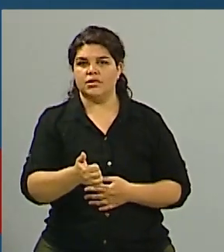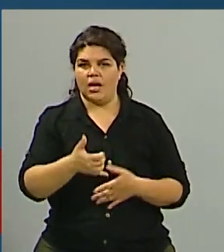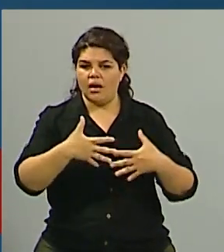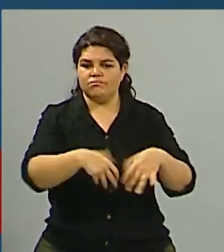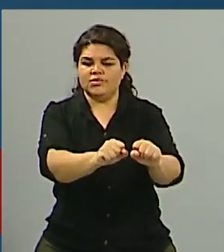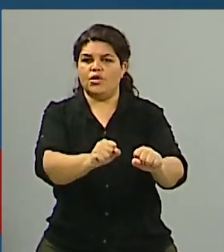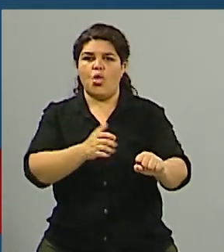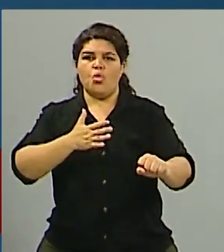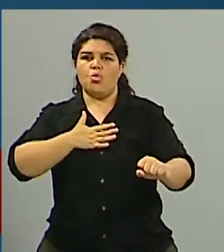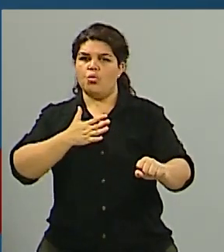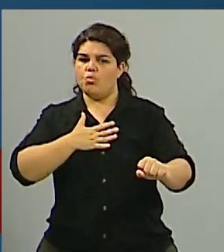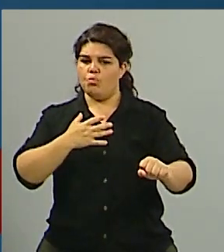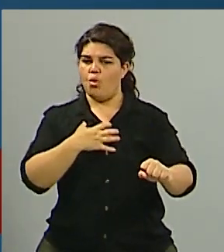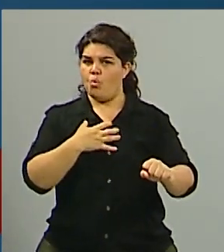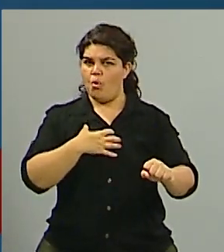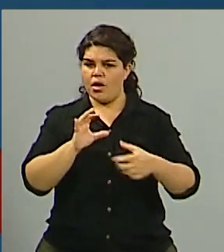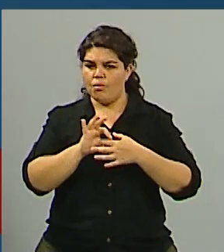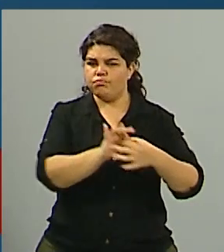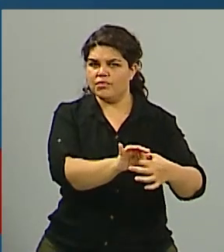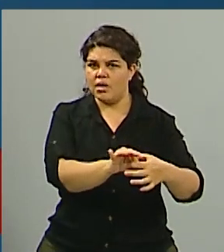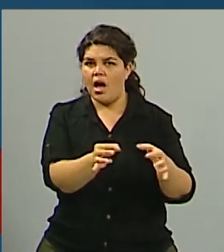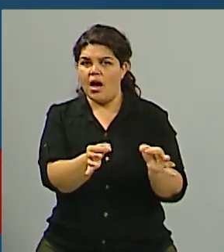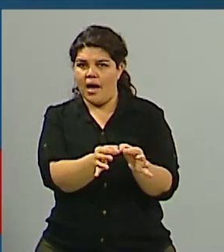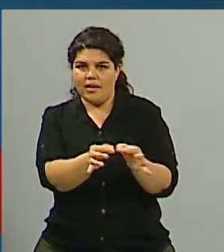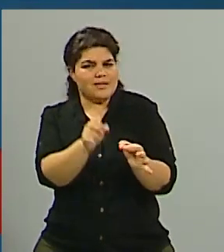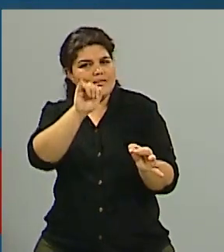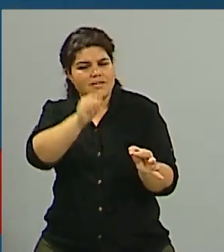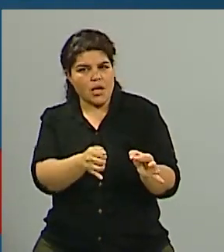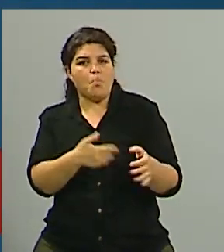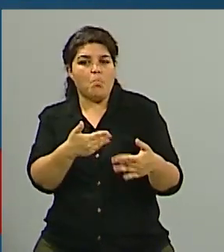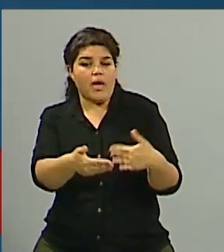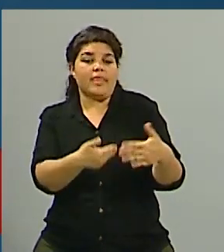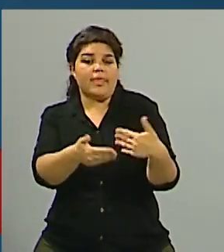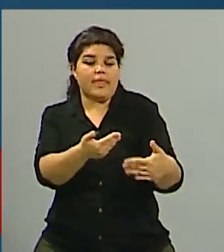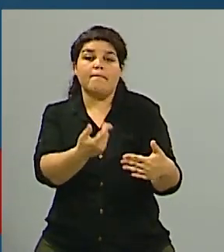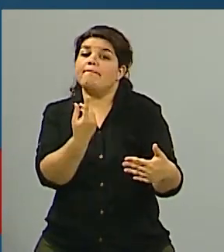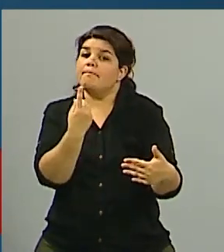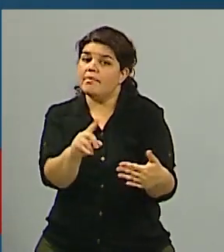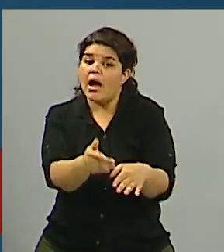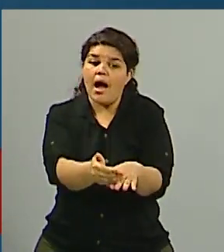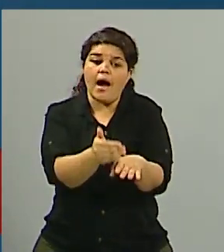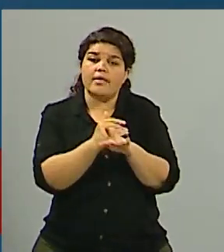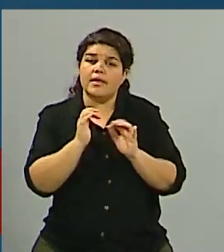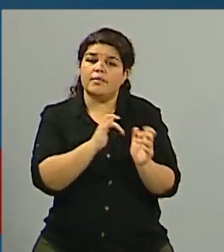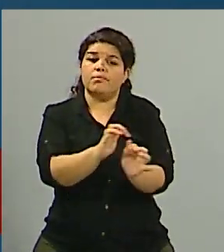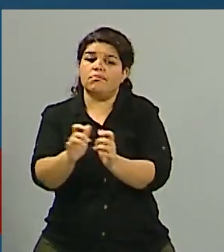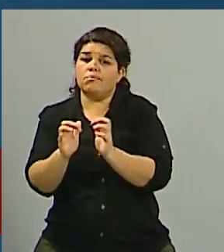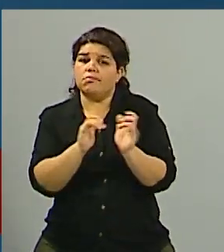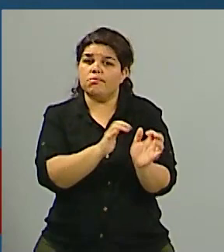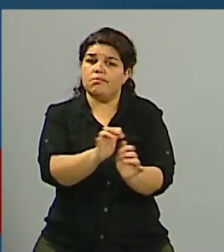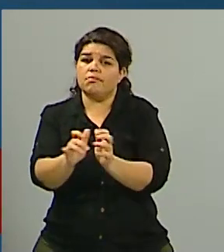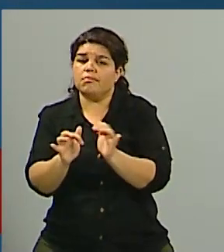que se restablezcan las negociaciones, pero para eso hay que persistir en la posición de